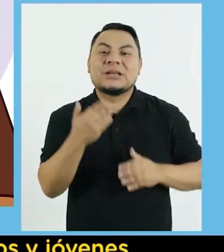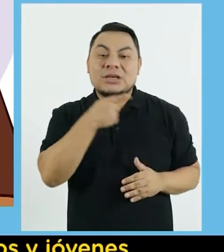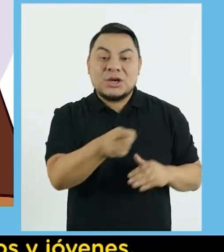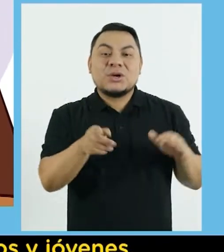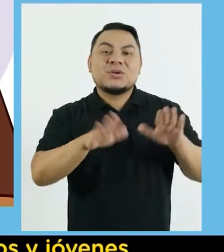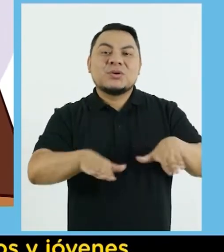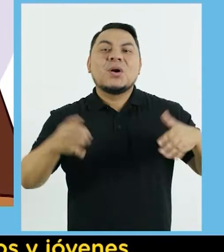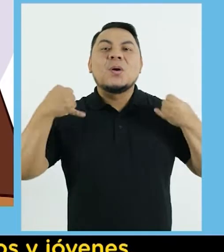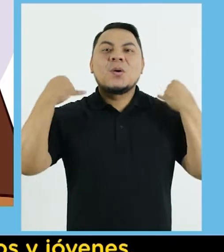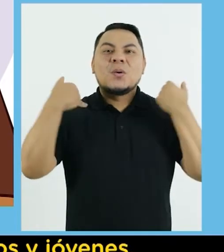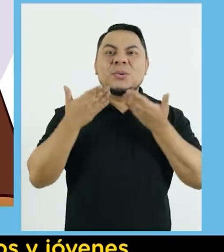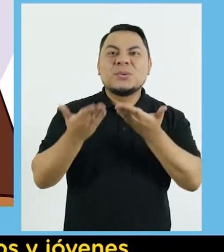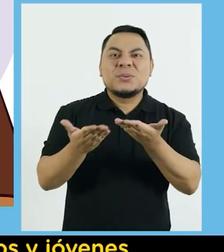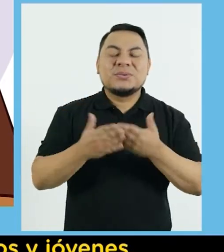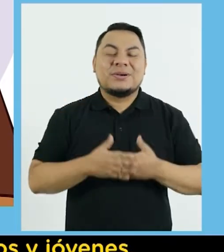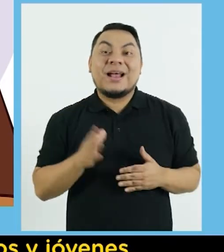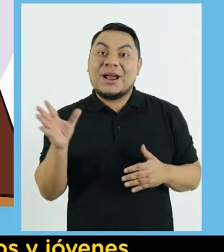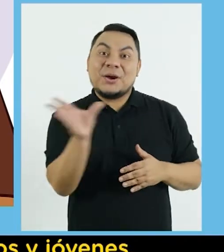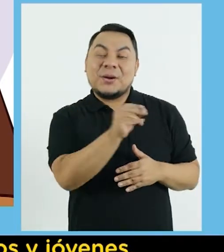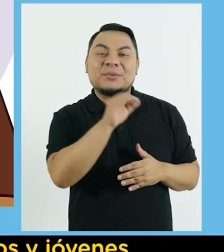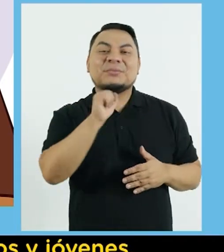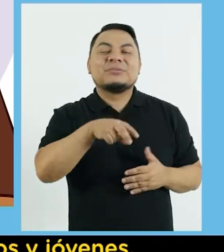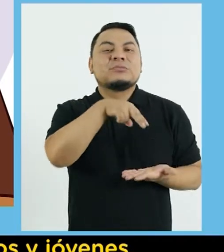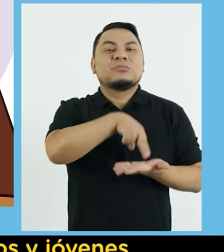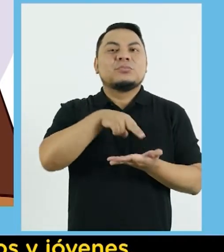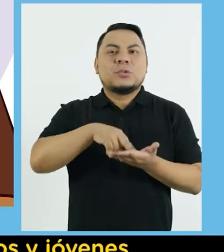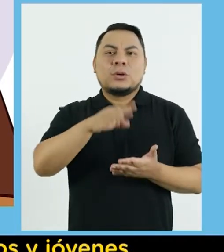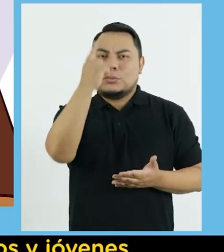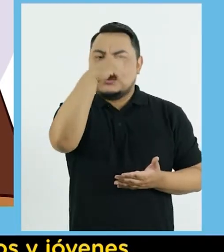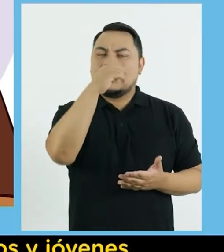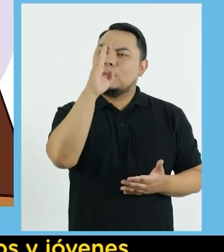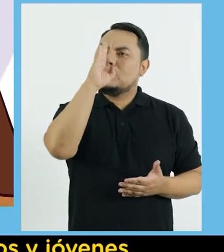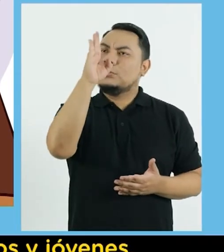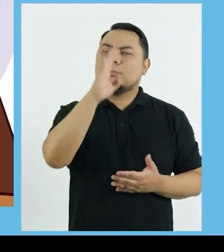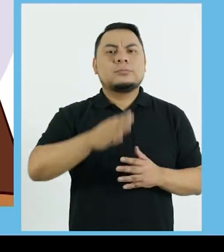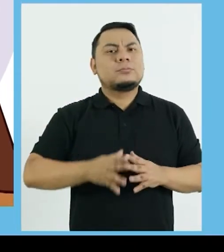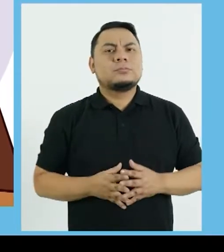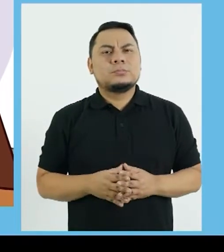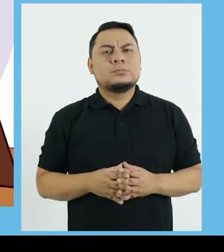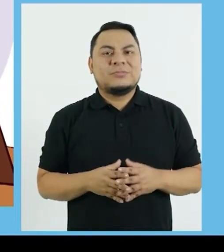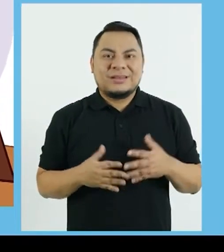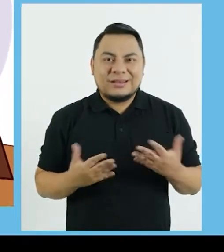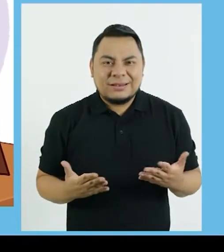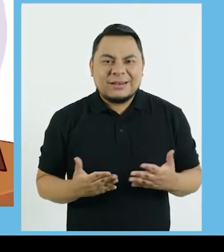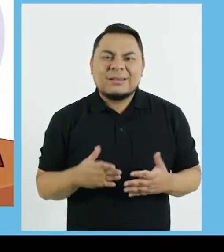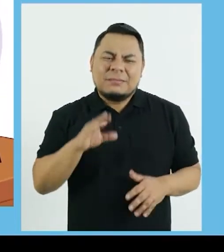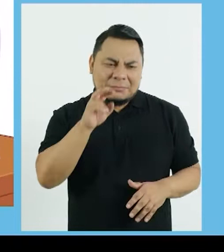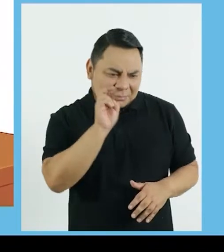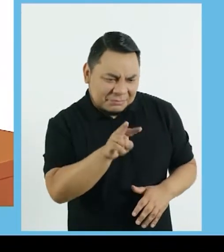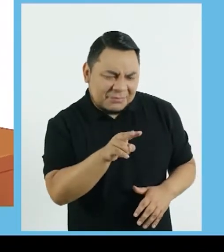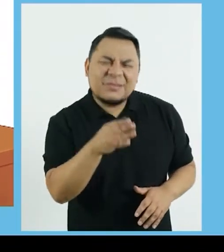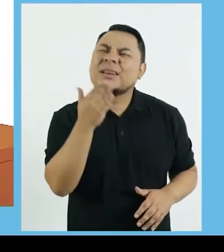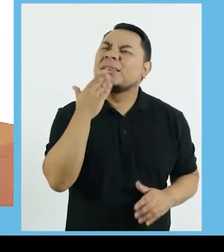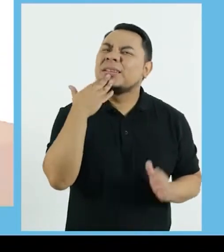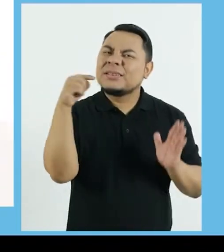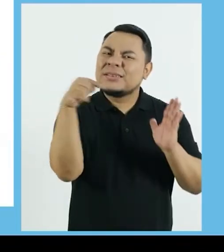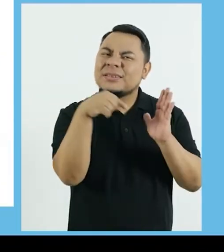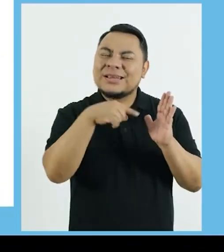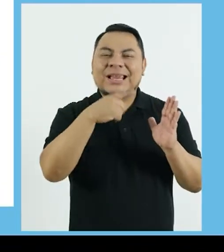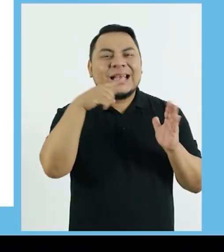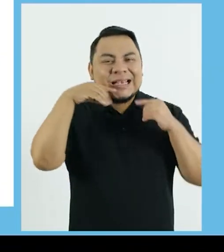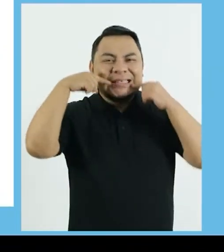Y junto a ellas, seis personas más Entre niños y jóvenes Todos estaban muy serios